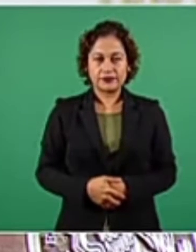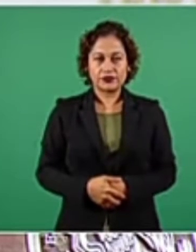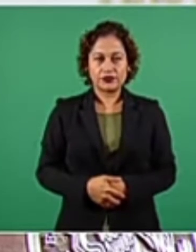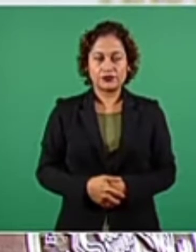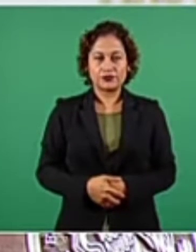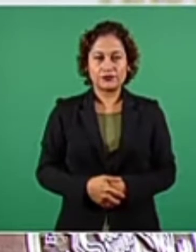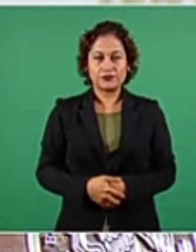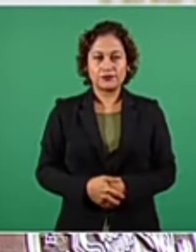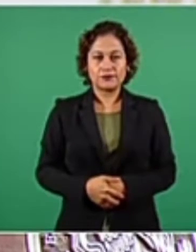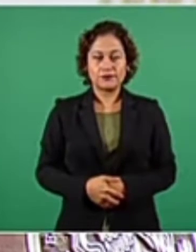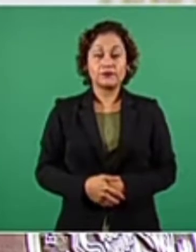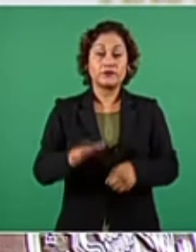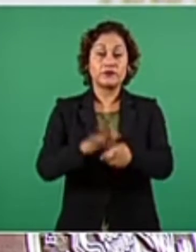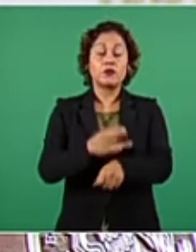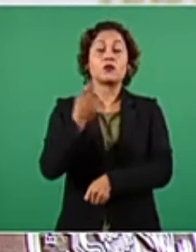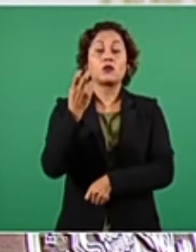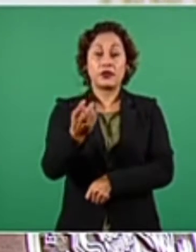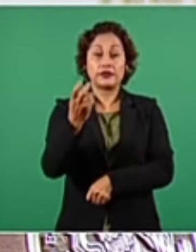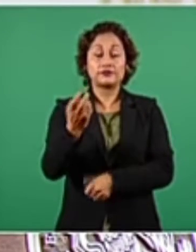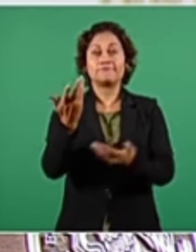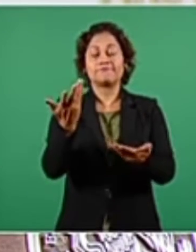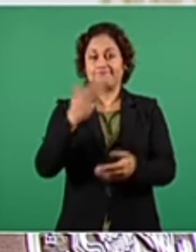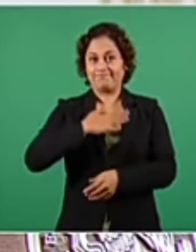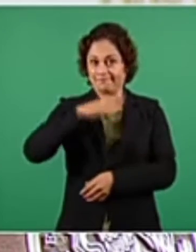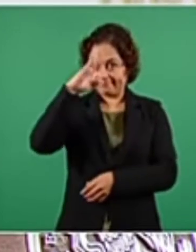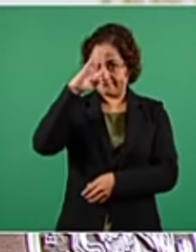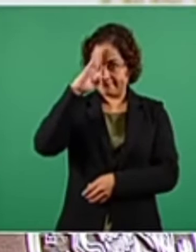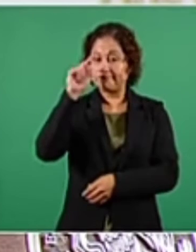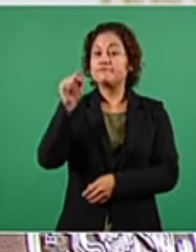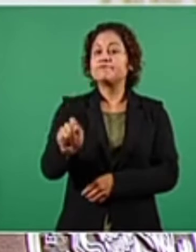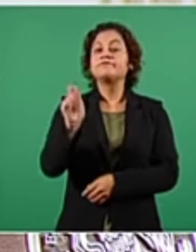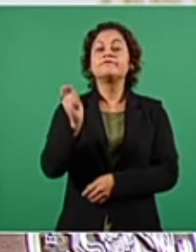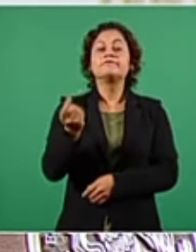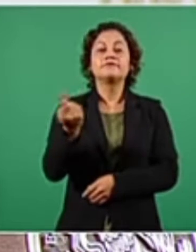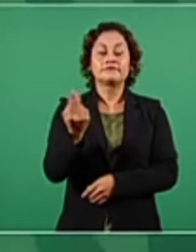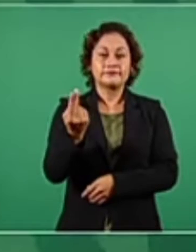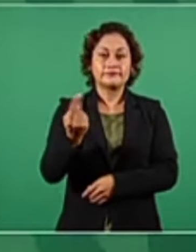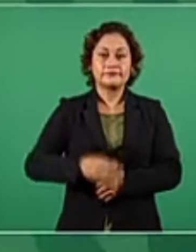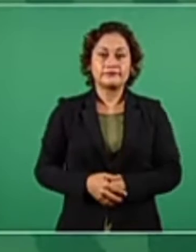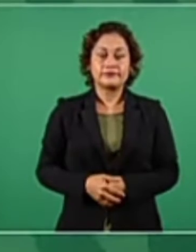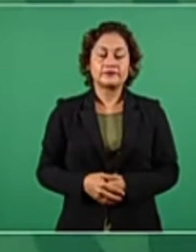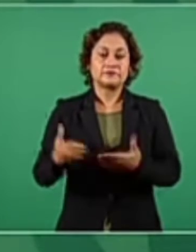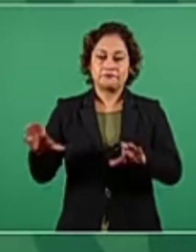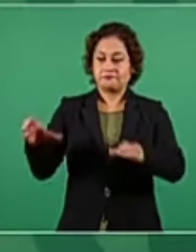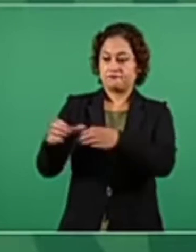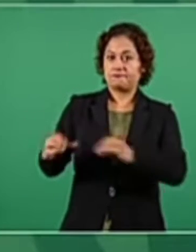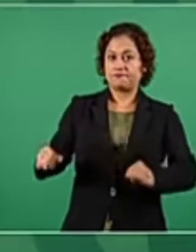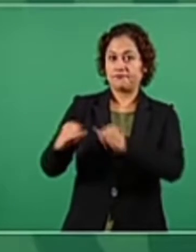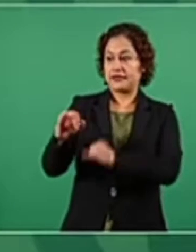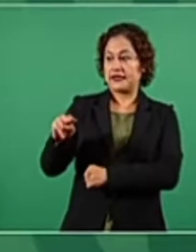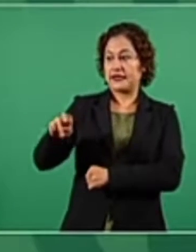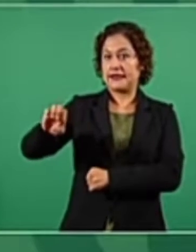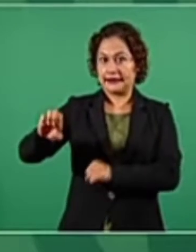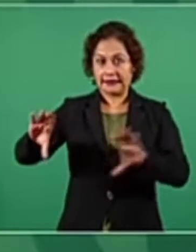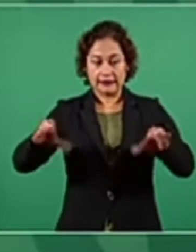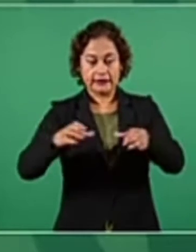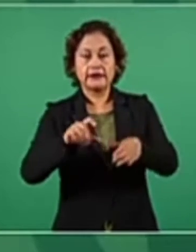De ahí la necesidad de reformar tanto el INE como el Tribunal Electoral.